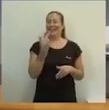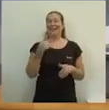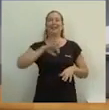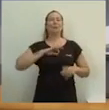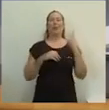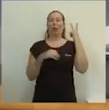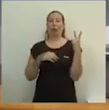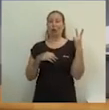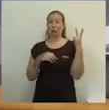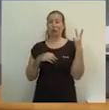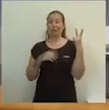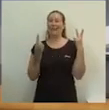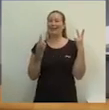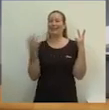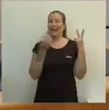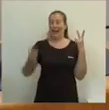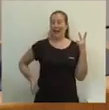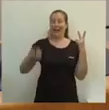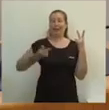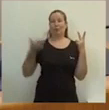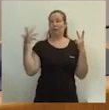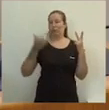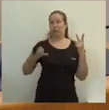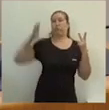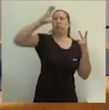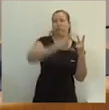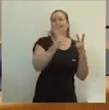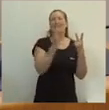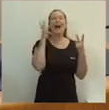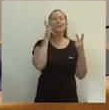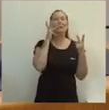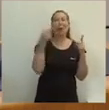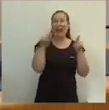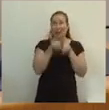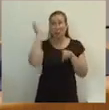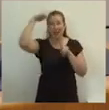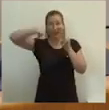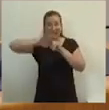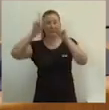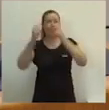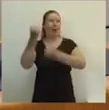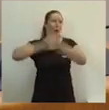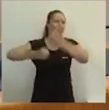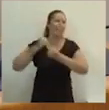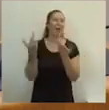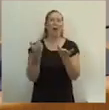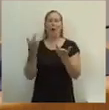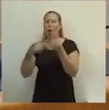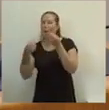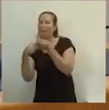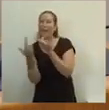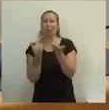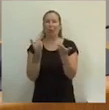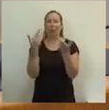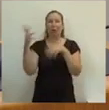en la Diputación de Alicante el doble de gasto en asesores que la Generalitat para gestionar la economía, comercio y los sectores